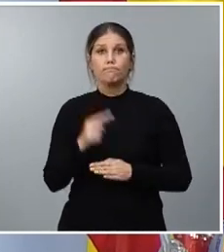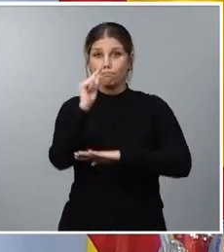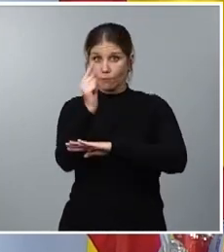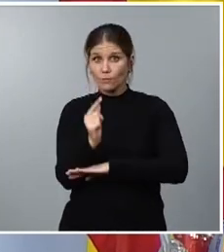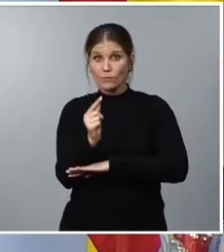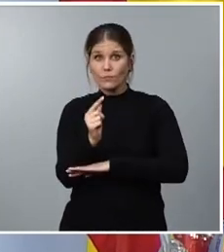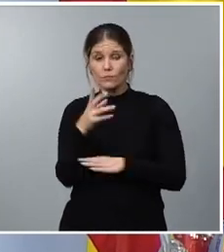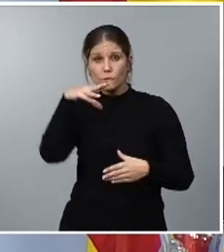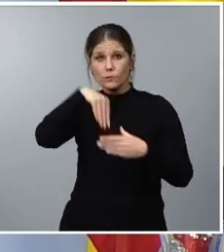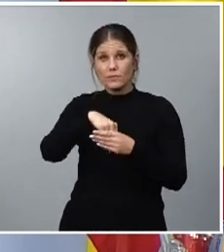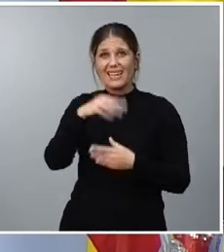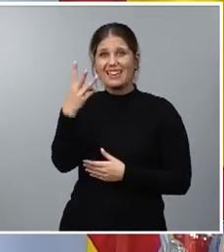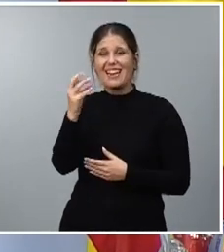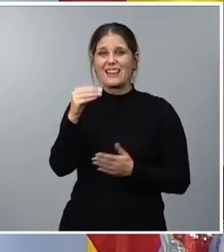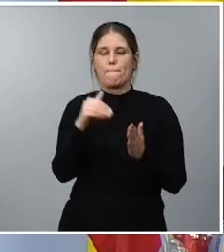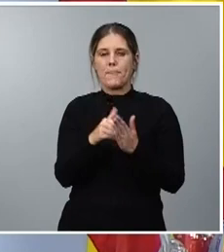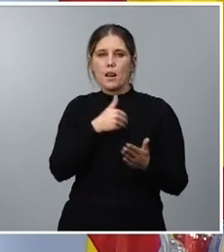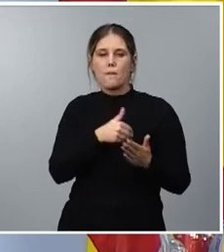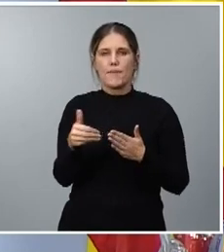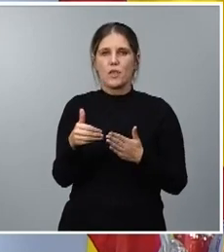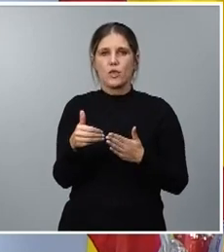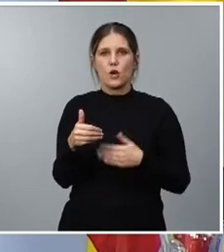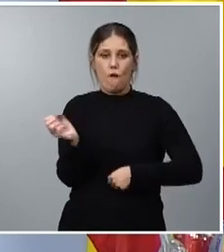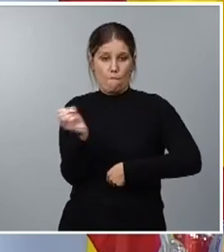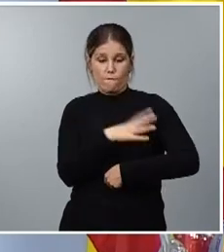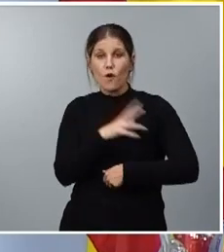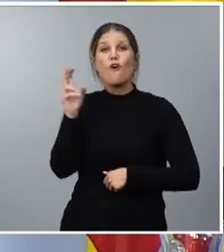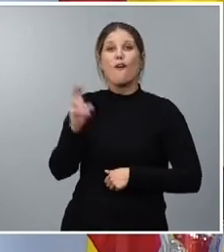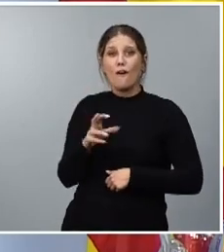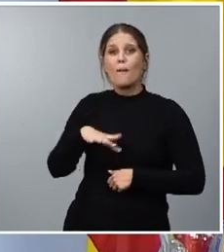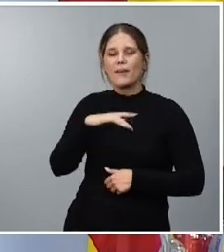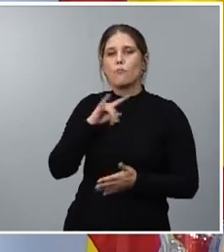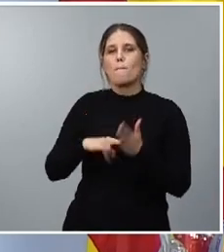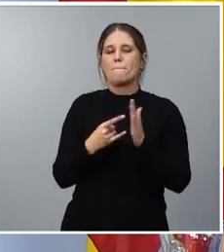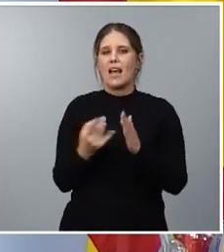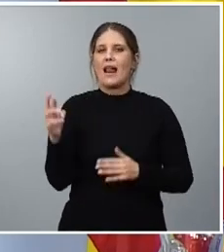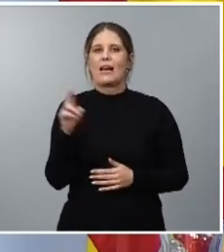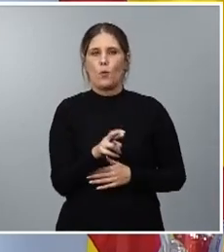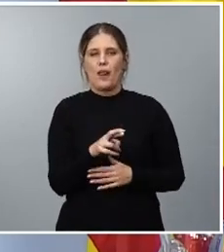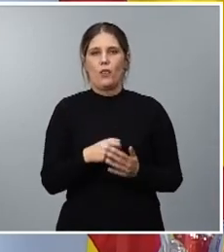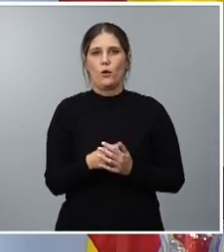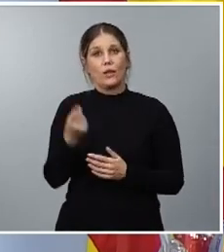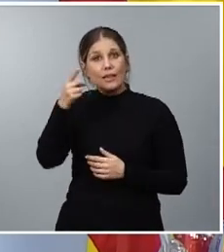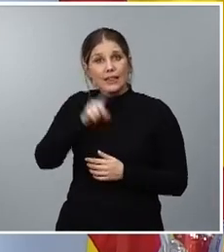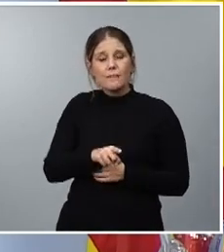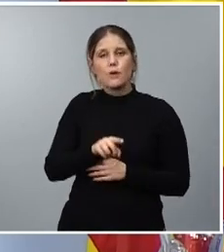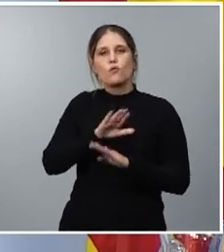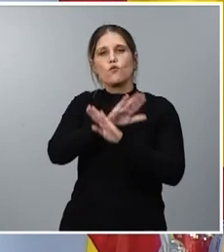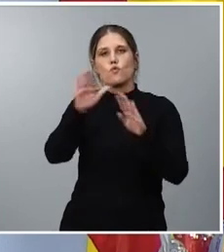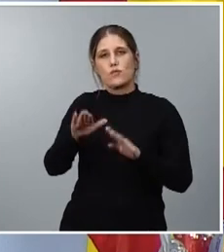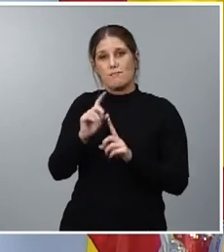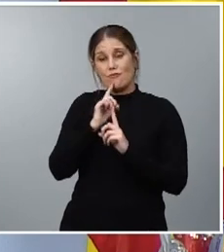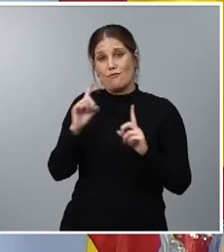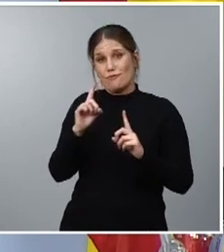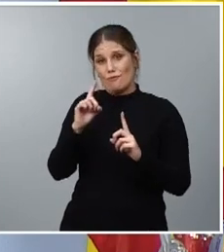contemplan 30.000 millones de los fondos procedentes de este plan de recuperación y también de la última anualidad